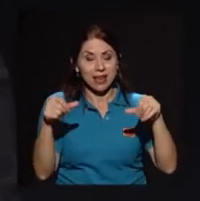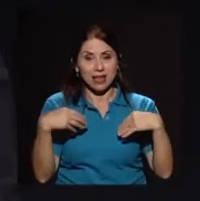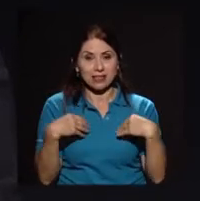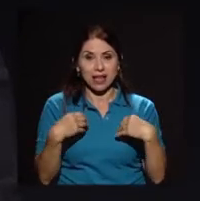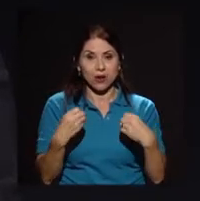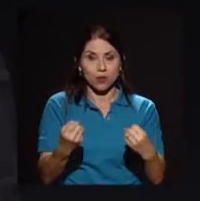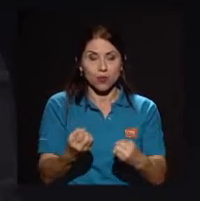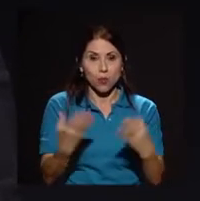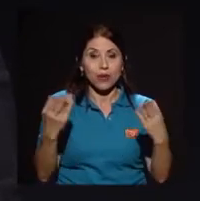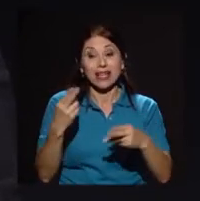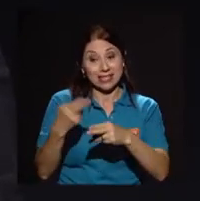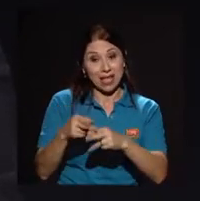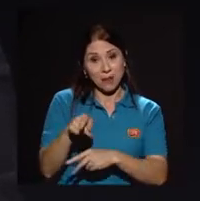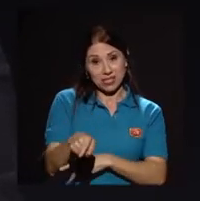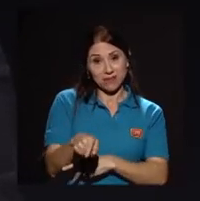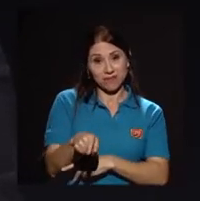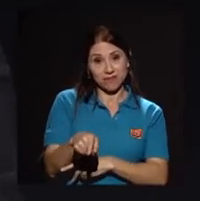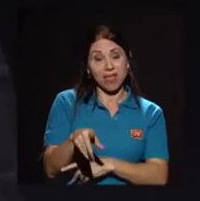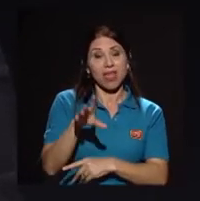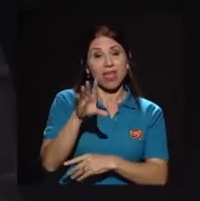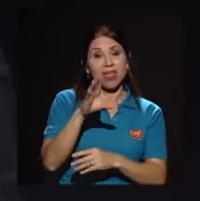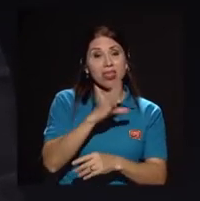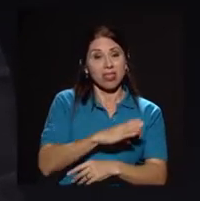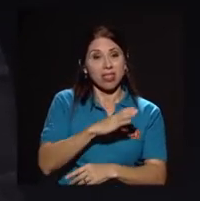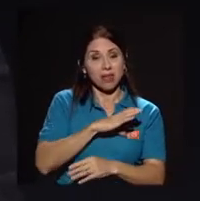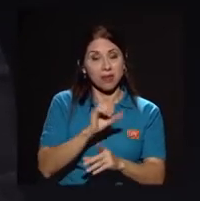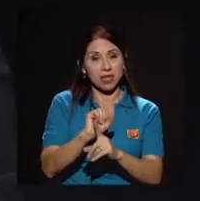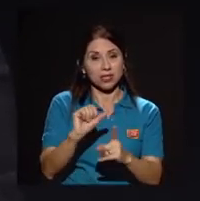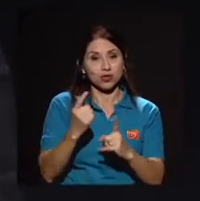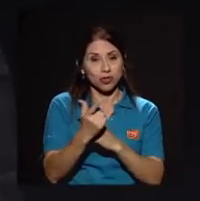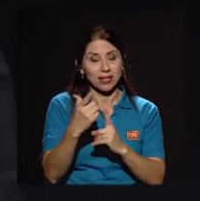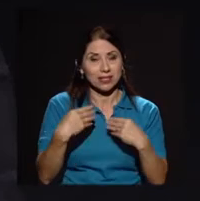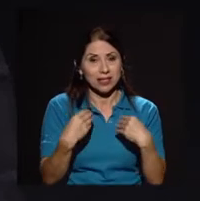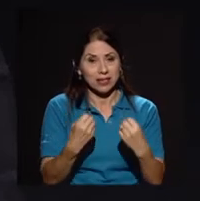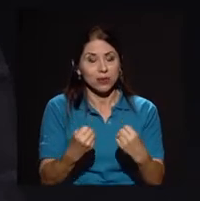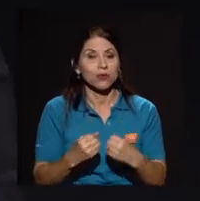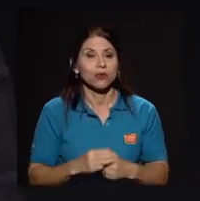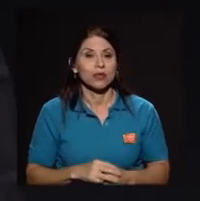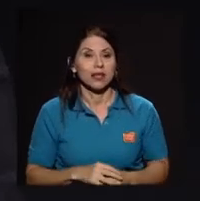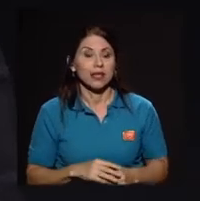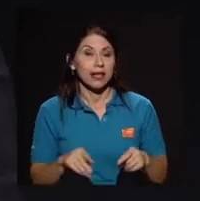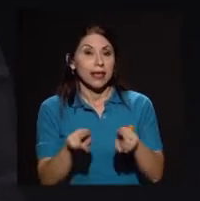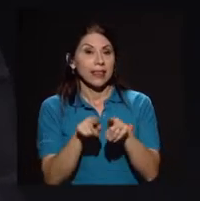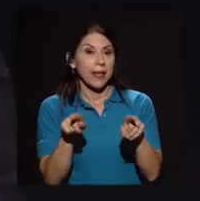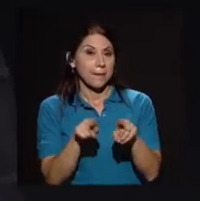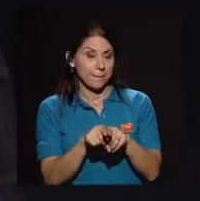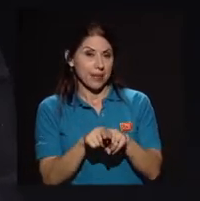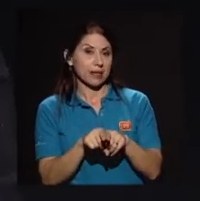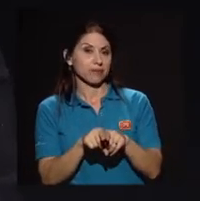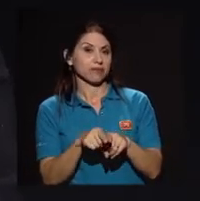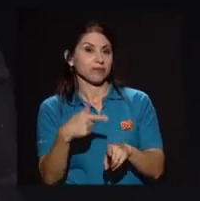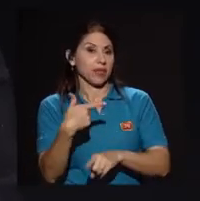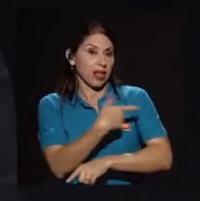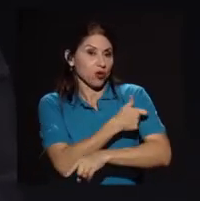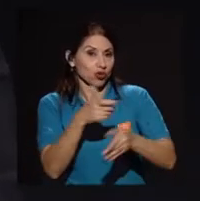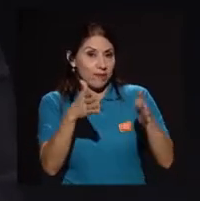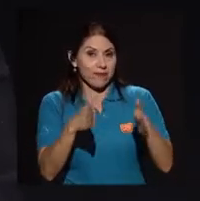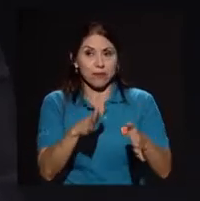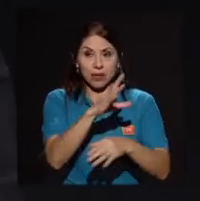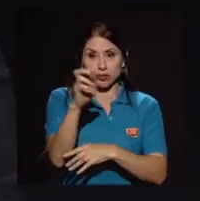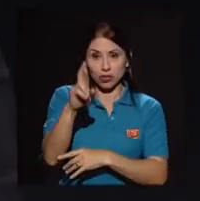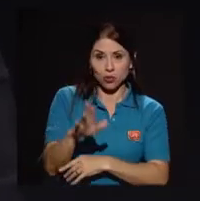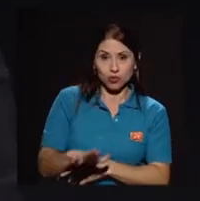determinantes sociales de la salud. Y también la misma rol que juegan los enfermeros en el país